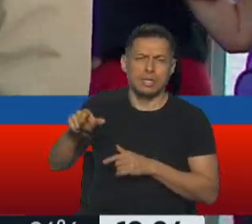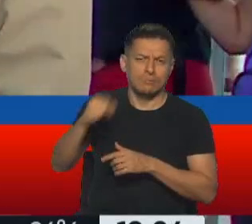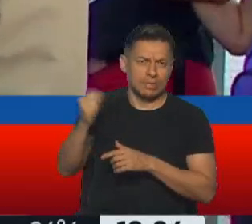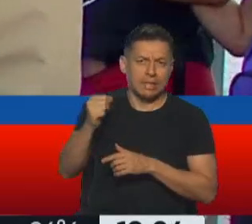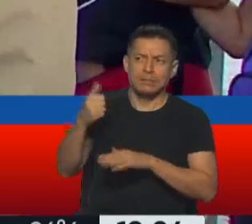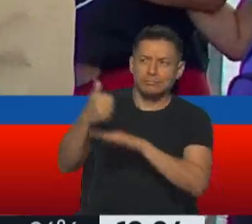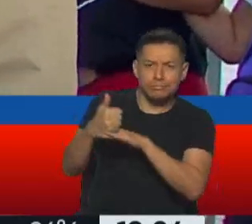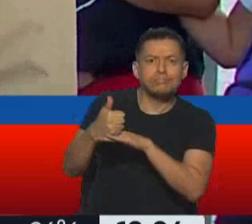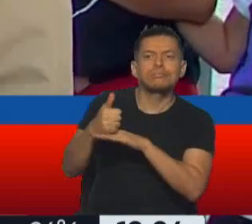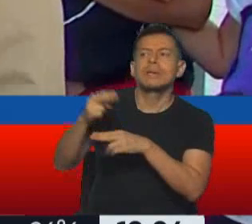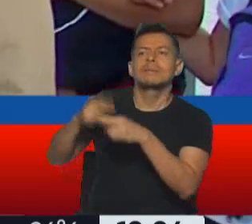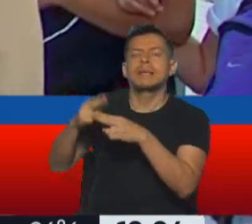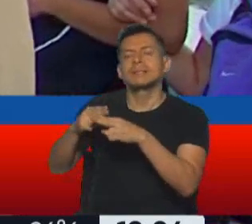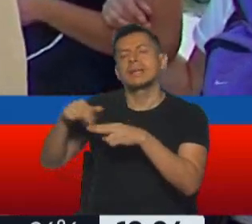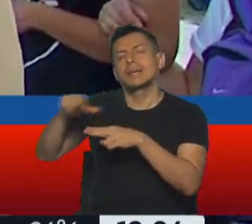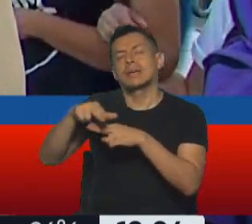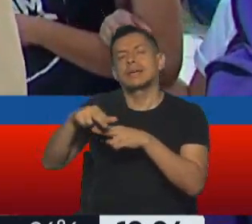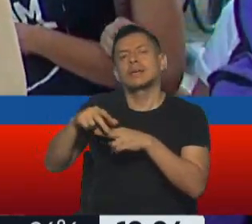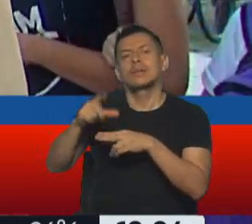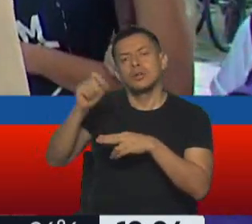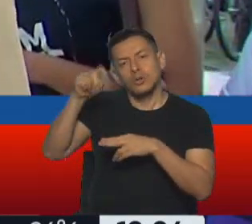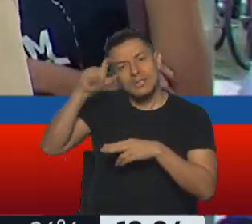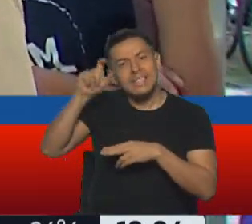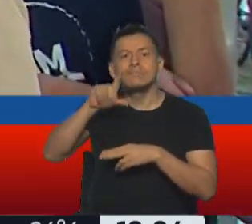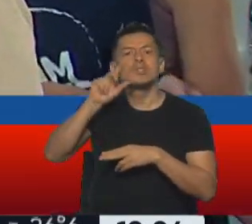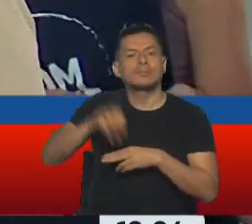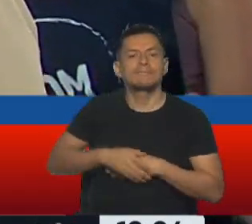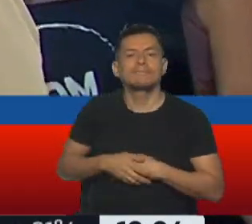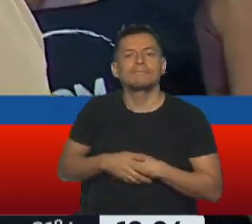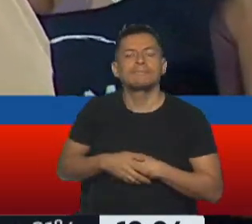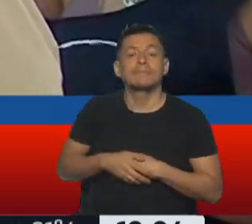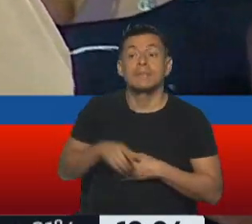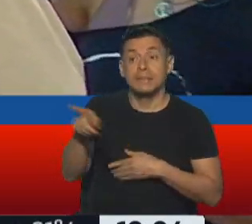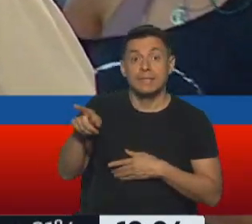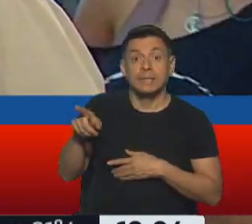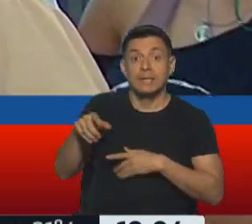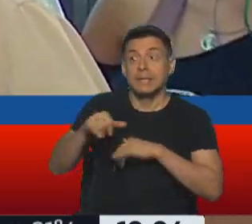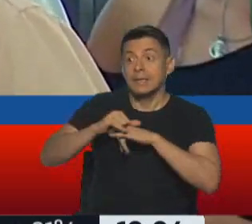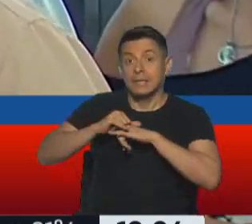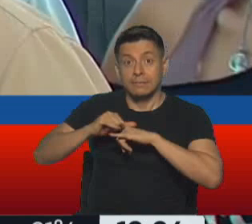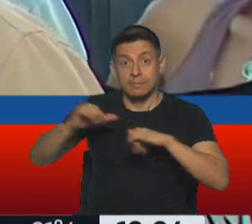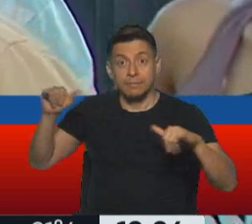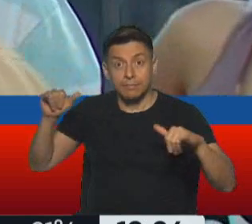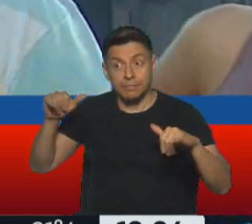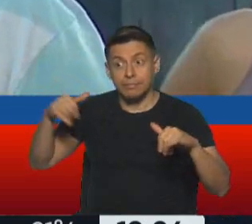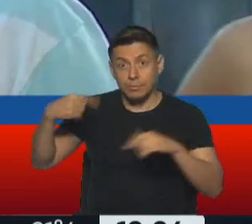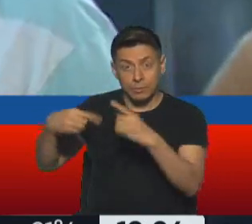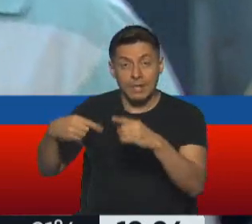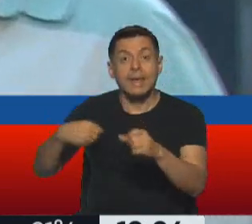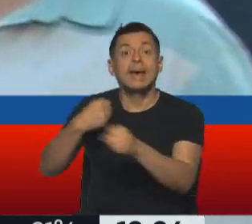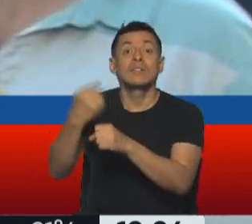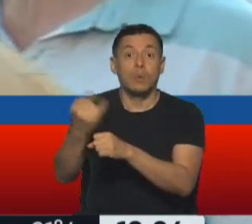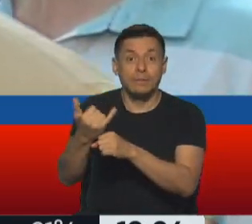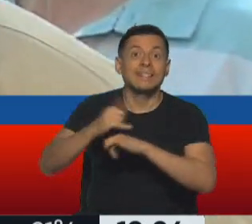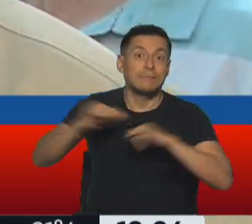Concepción, Arenal y Conde. Bueno, nos reescribíjaba, fue de cámara, no uno de los últimos santos de campaña, pero sigue hasta el jueves. Exactamente, vinimos acá.